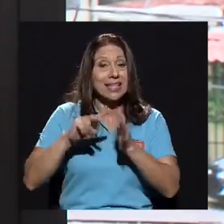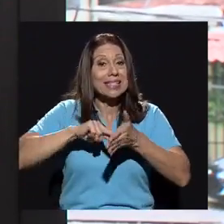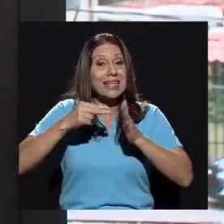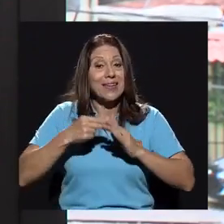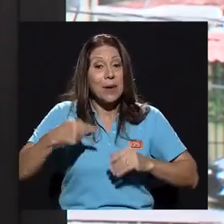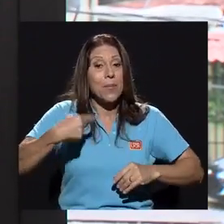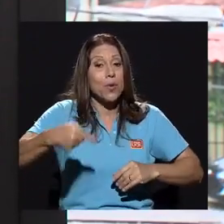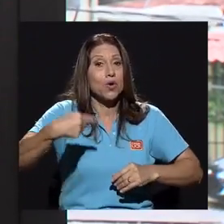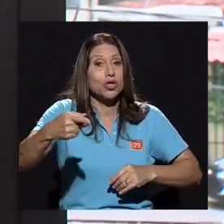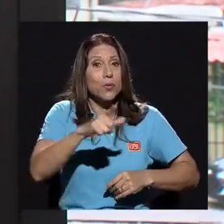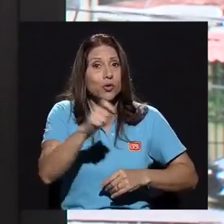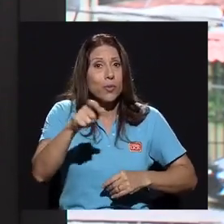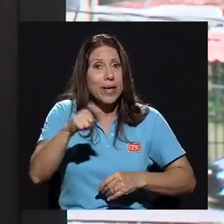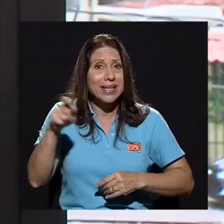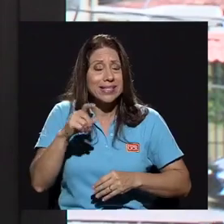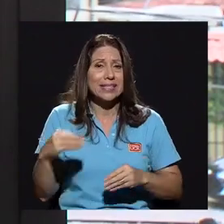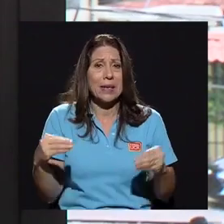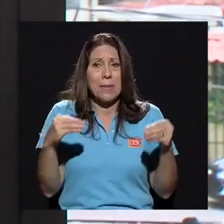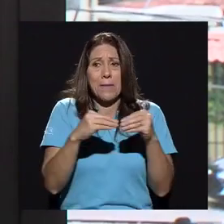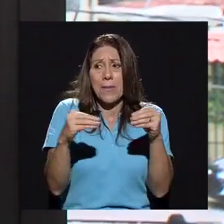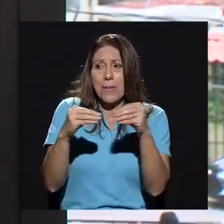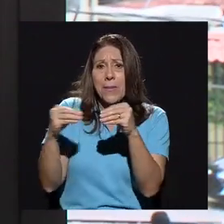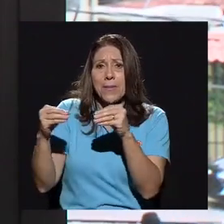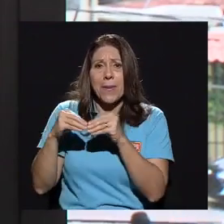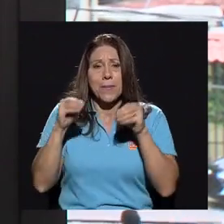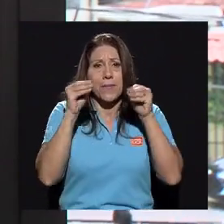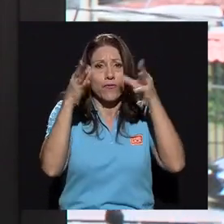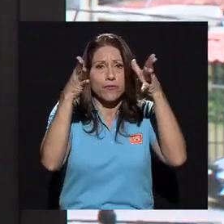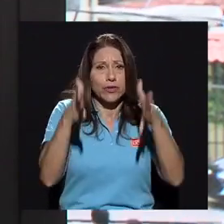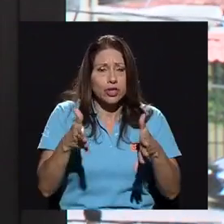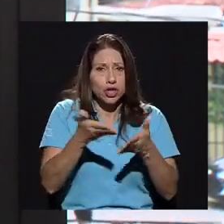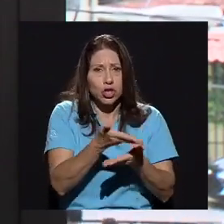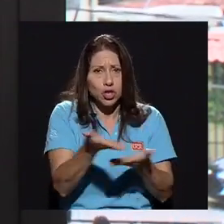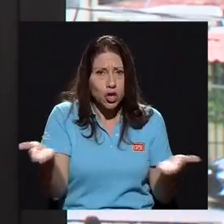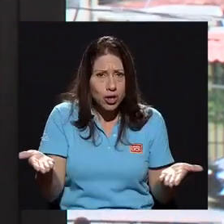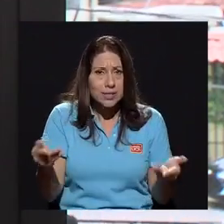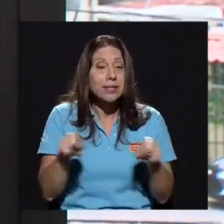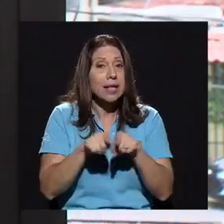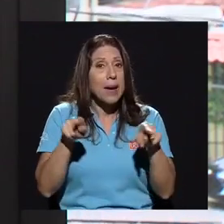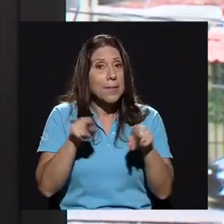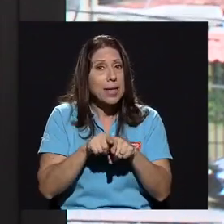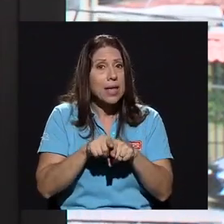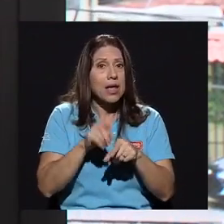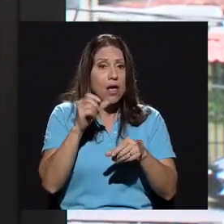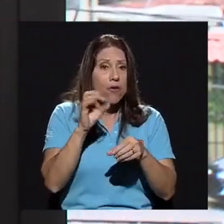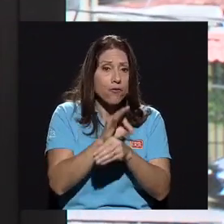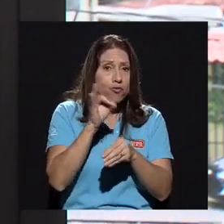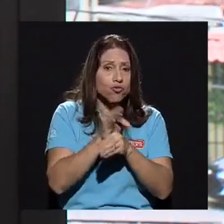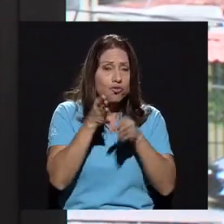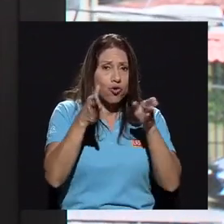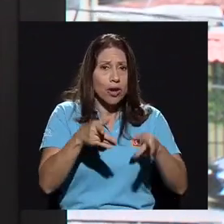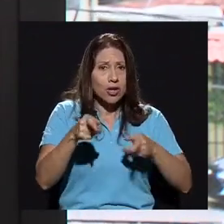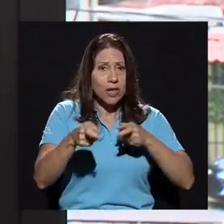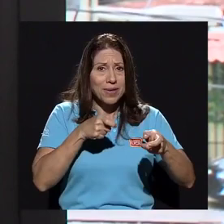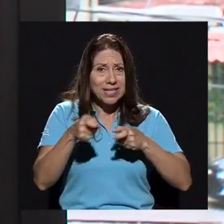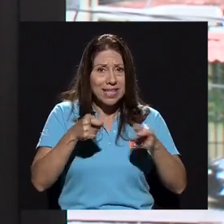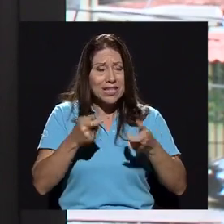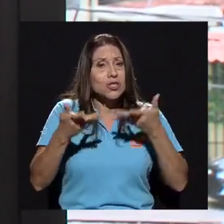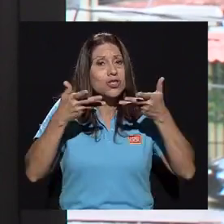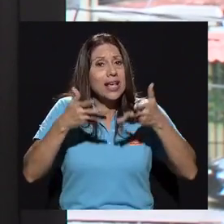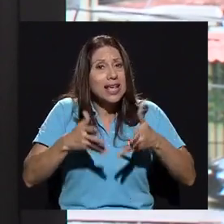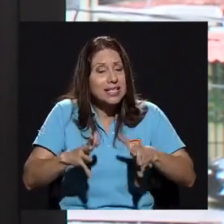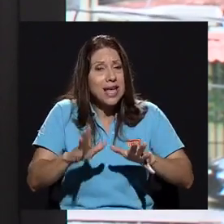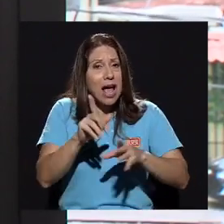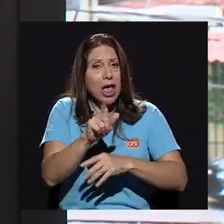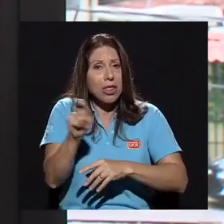próximos meses va a haber un número creciente de profesoras y profesores, incluso personal del sector administrativo que